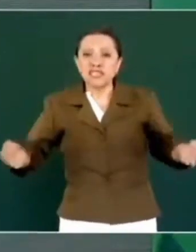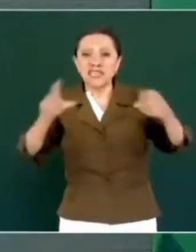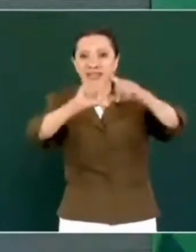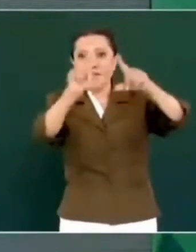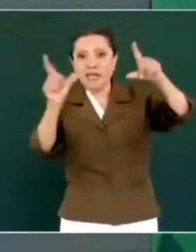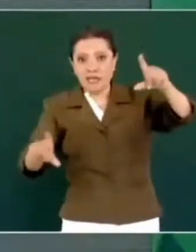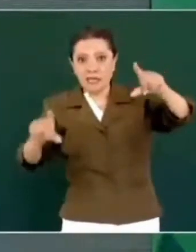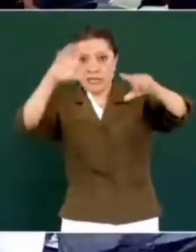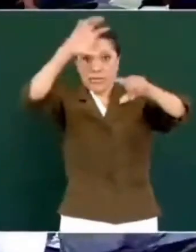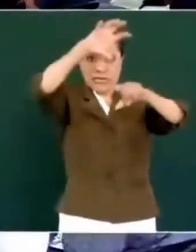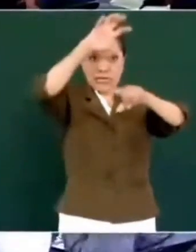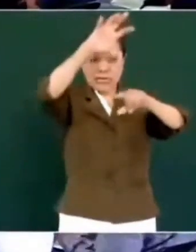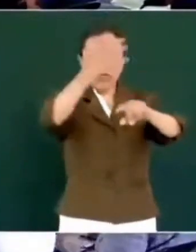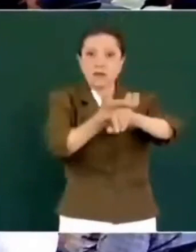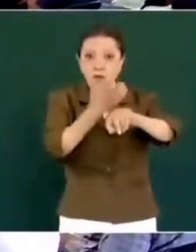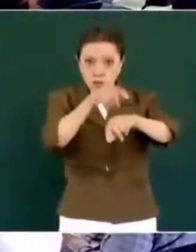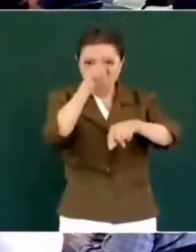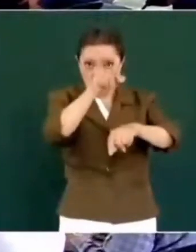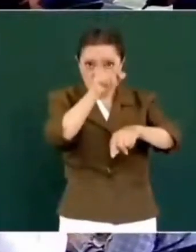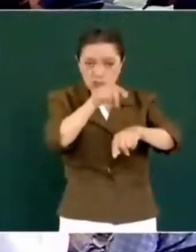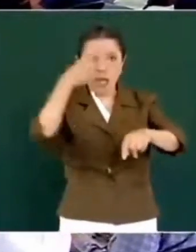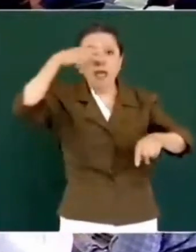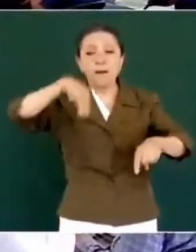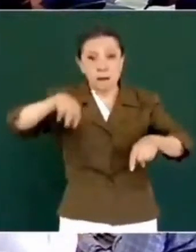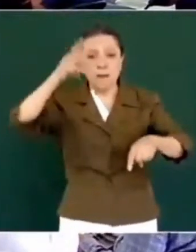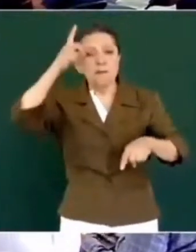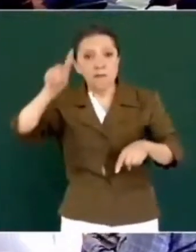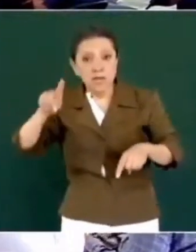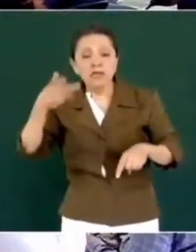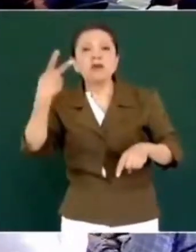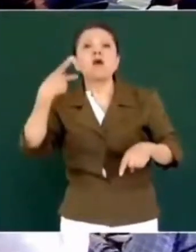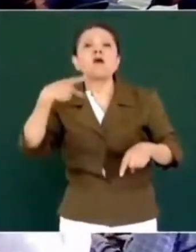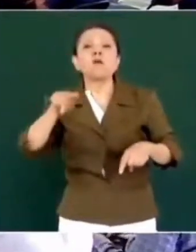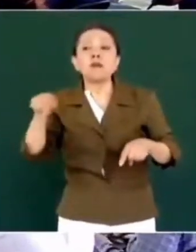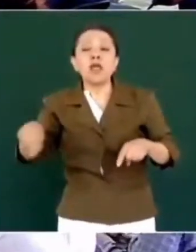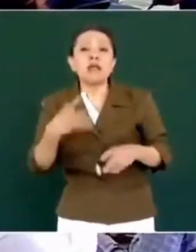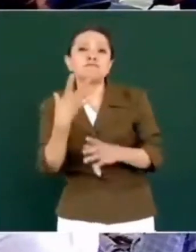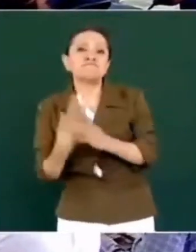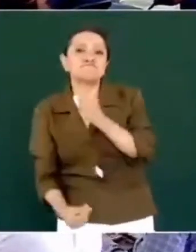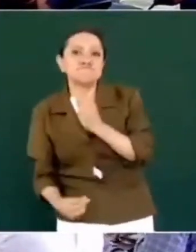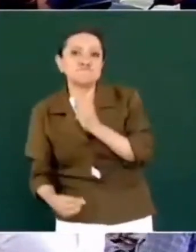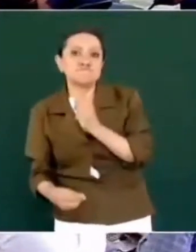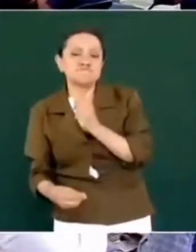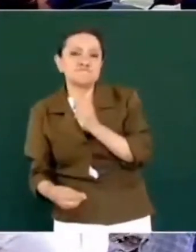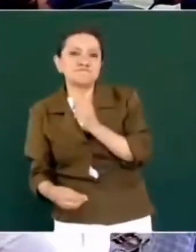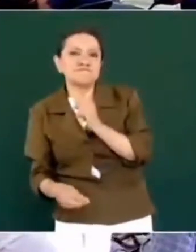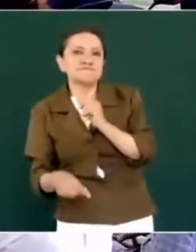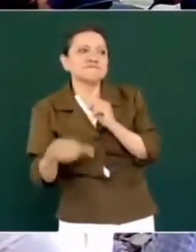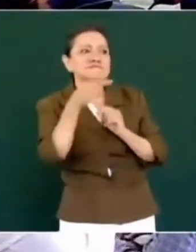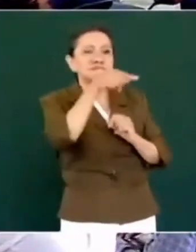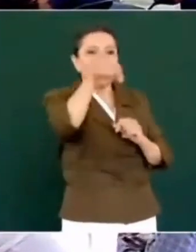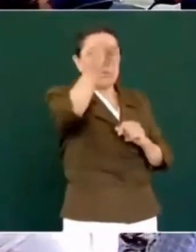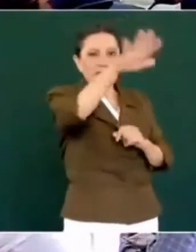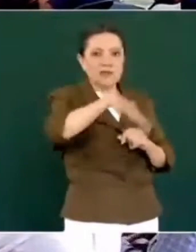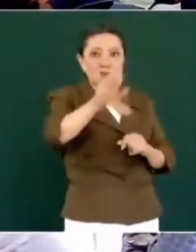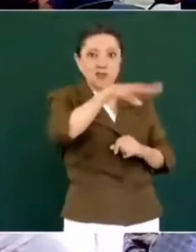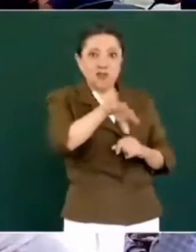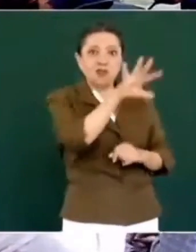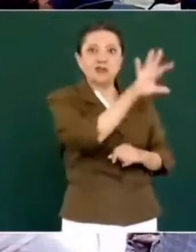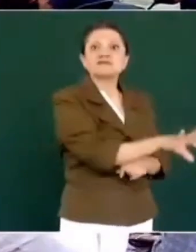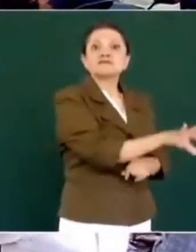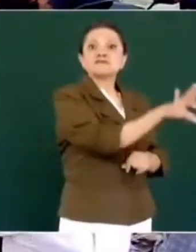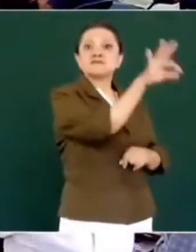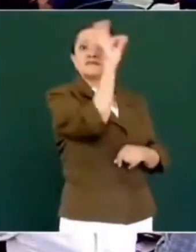Todavía, como se va al exilio, los conservadores lo van a buscar. Y se convierte en su alteza